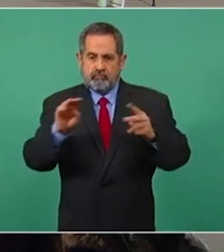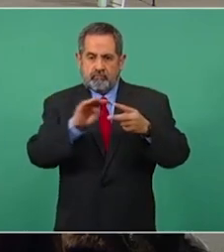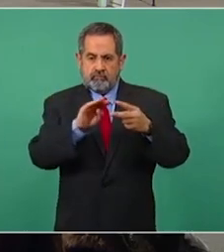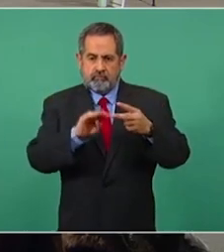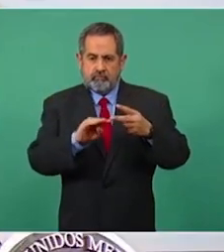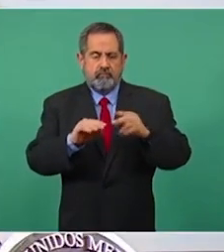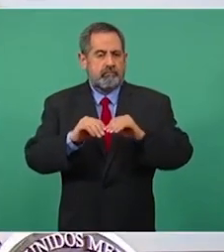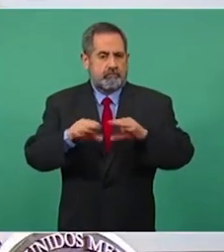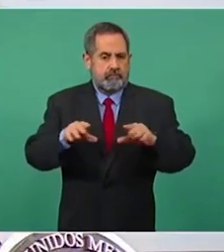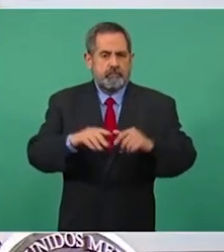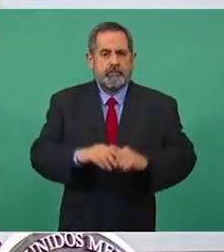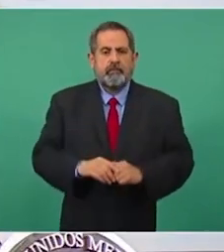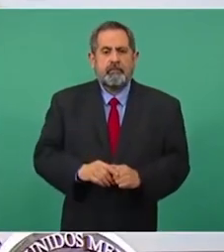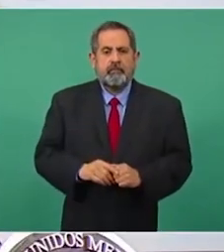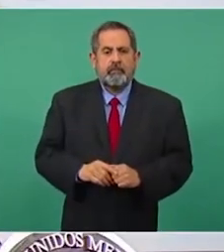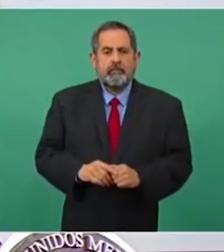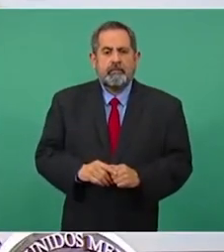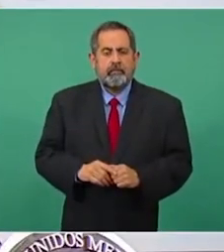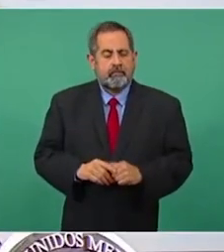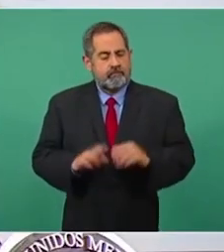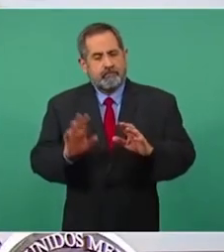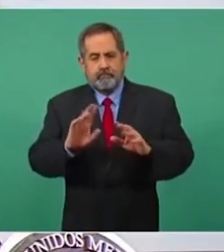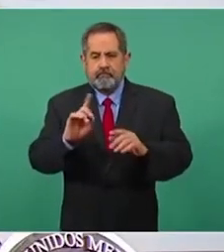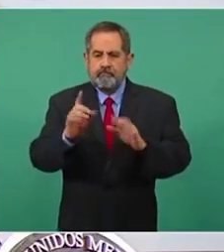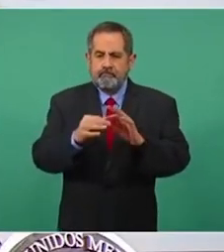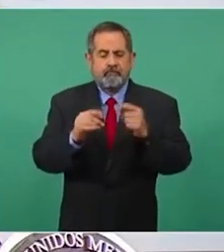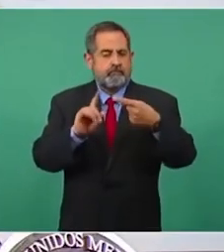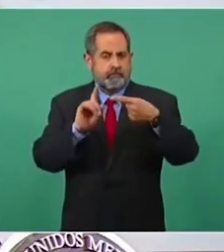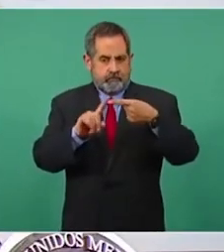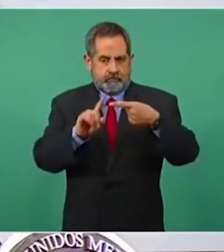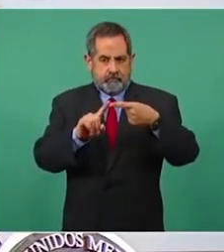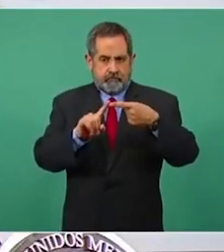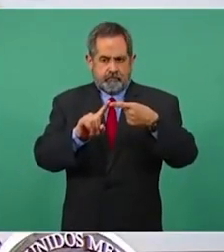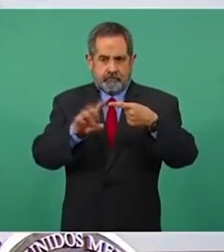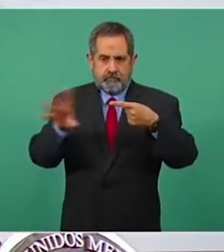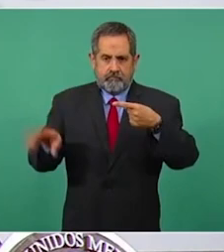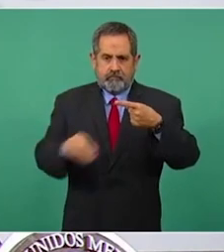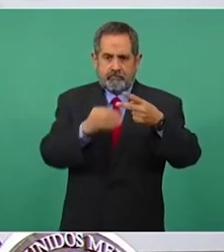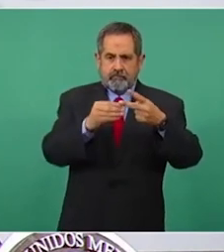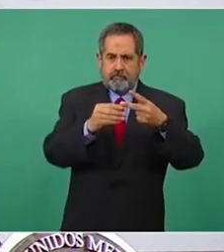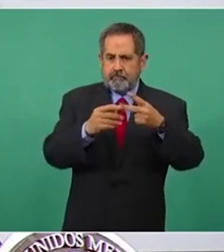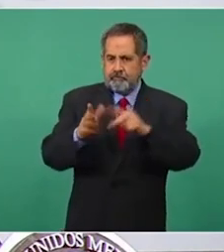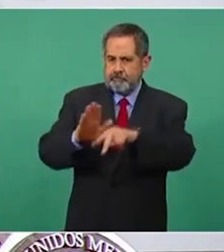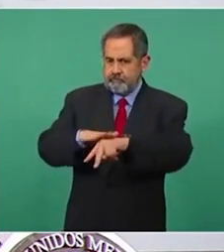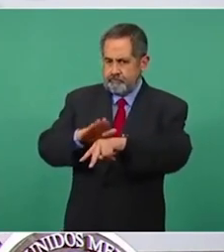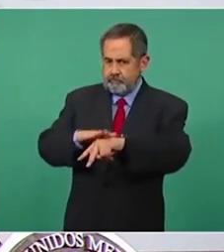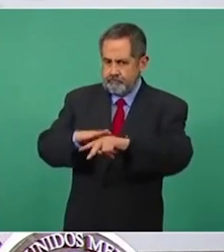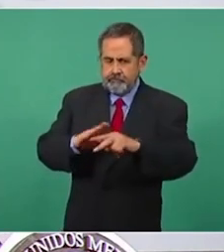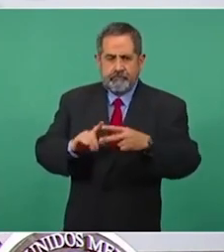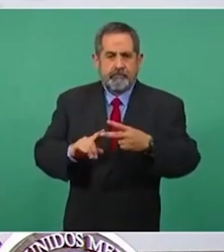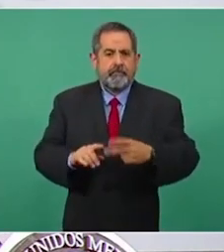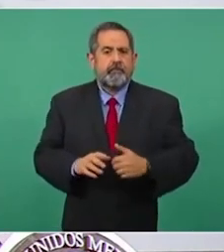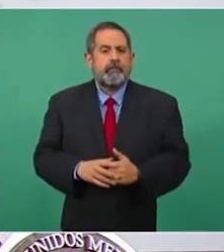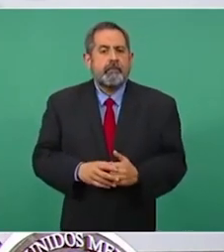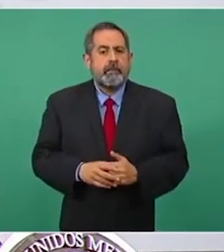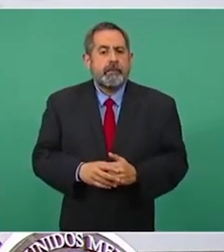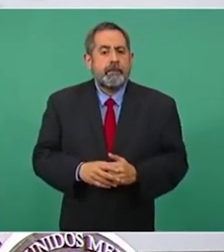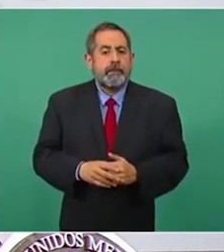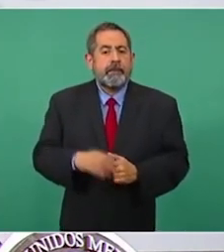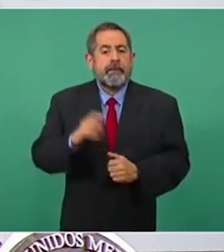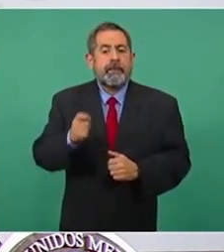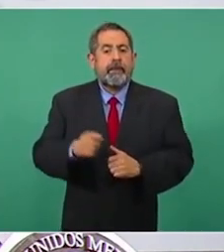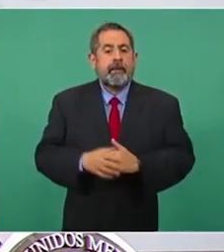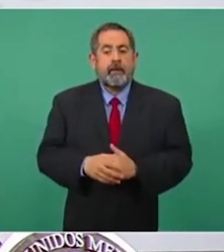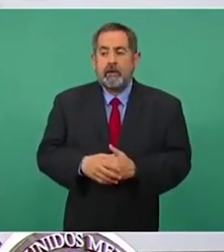hacer, más bien traemos una nota y el reforzamiento de una alerta. Como un servicio a la comunidad,